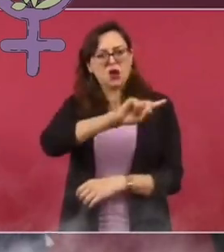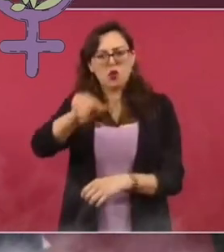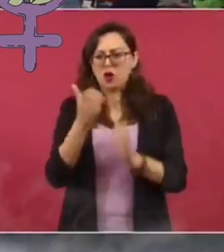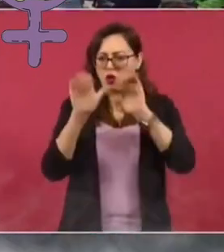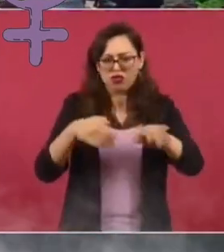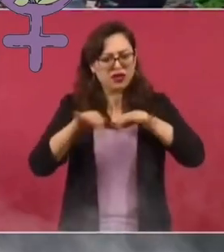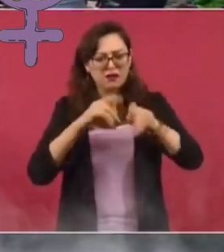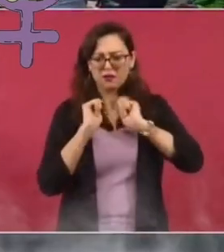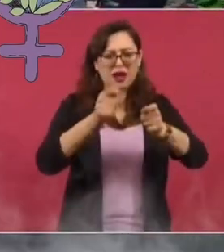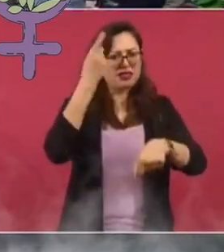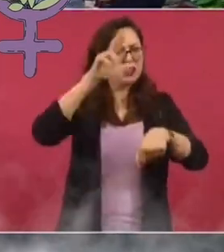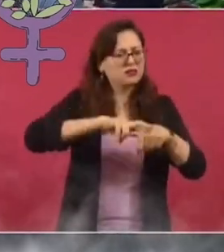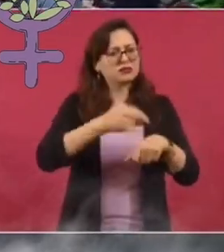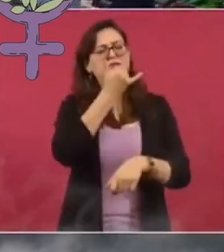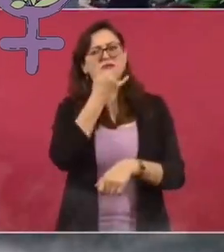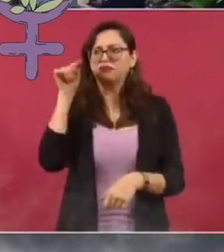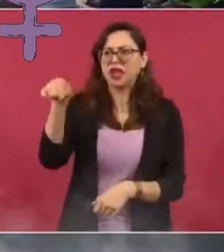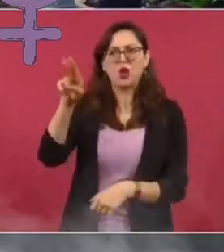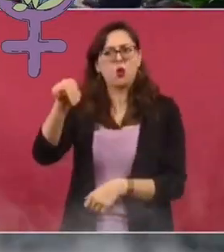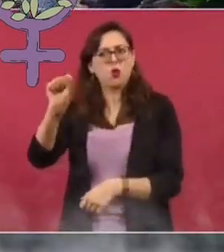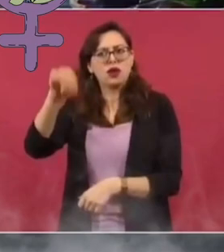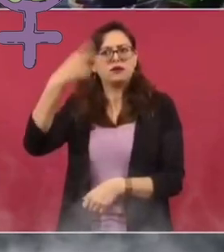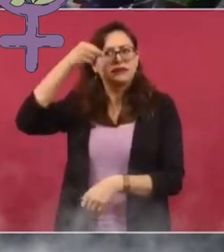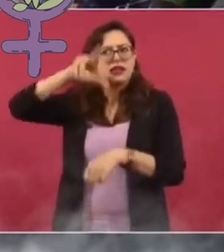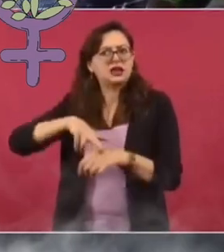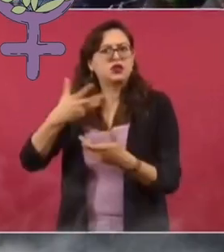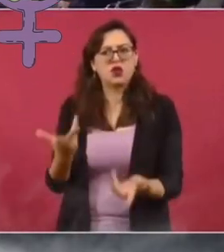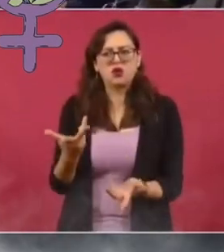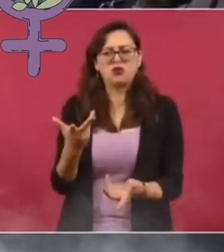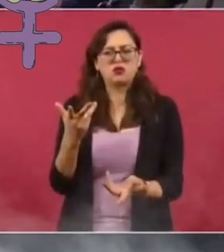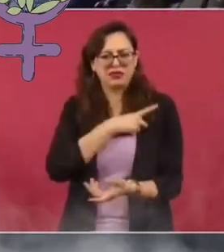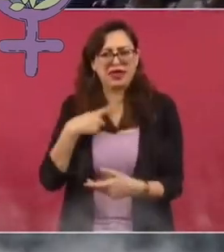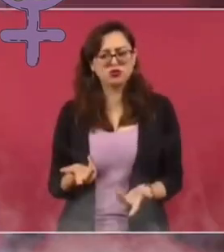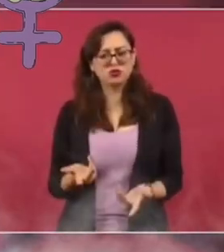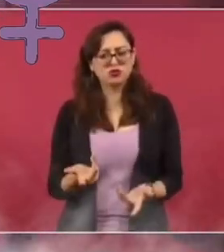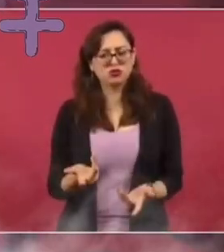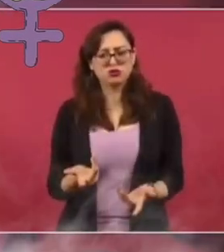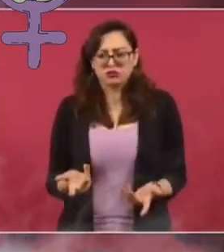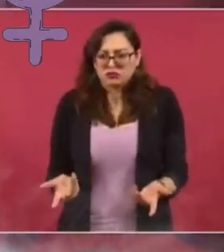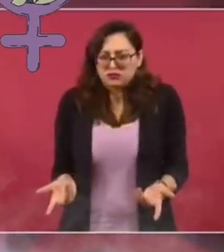A ver, espérate, espérate. Vamos a ver si es cierto. Porque es que esto indica mucho.